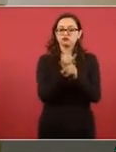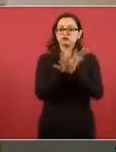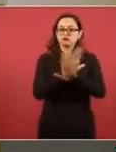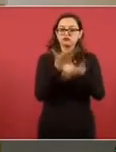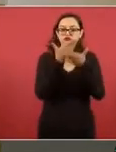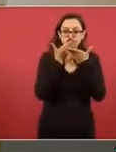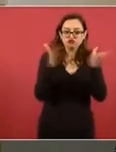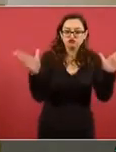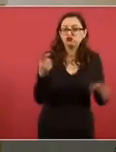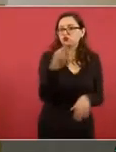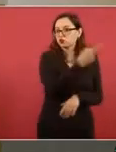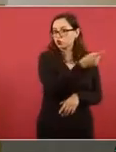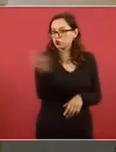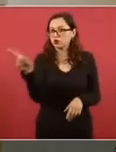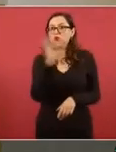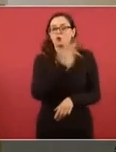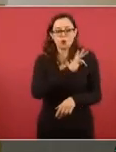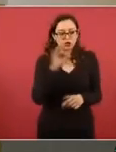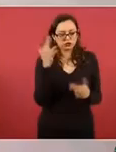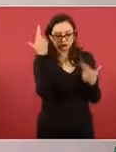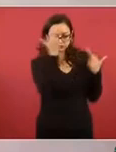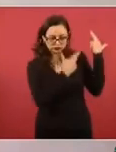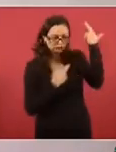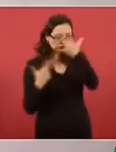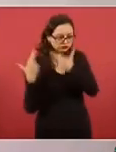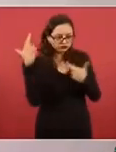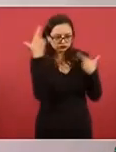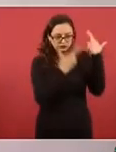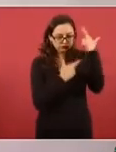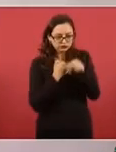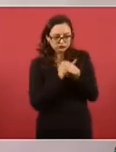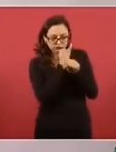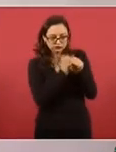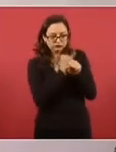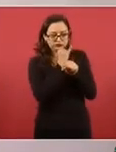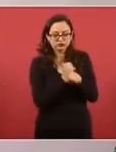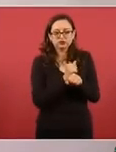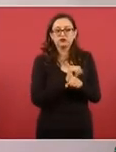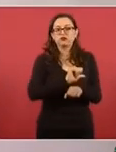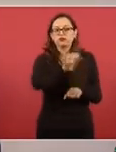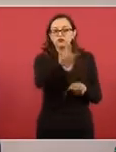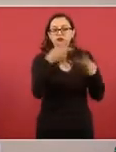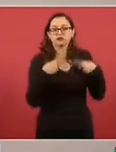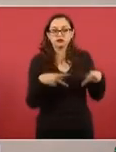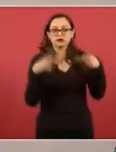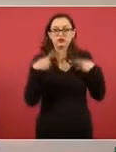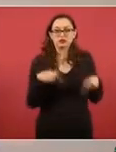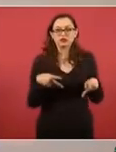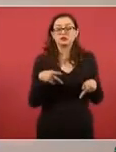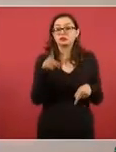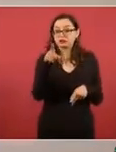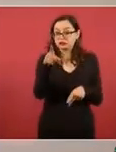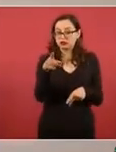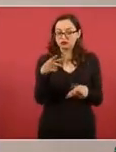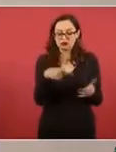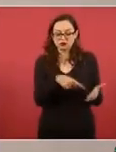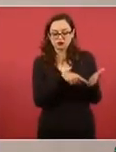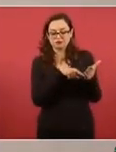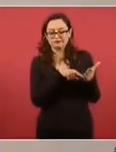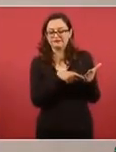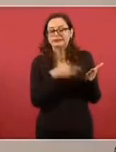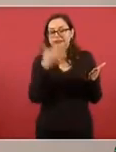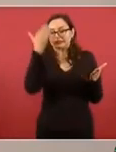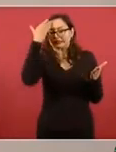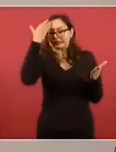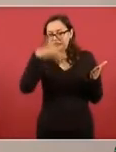ese llamado, a que todas las personas que cuenten con información la aporten en beneficio del